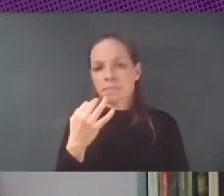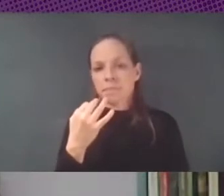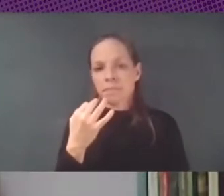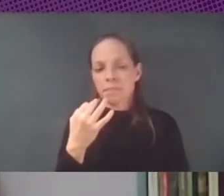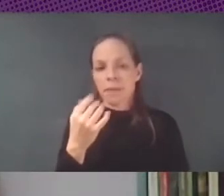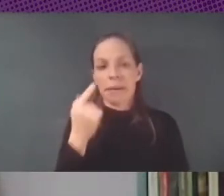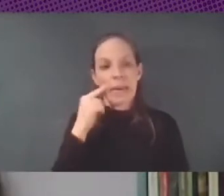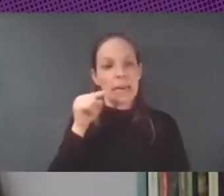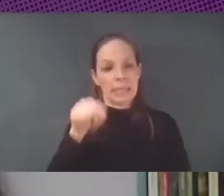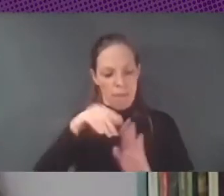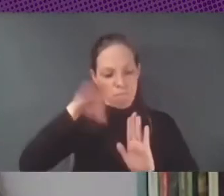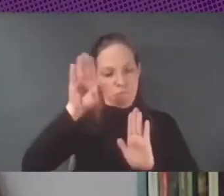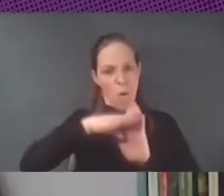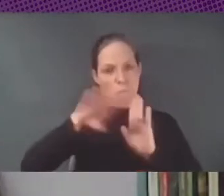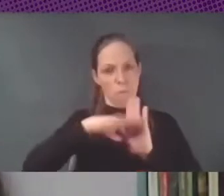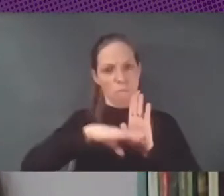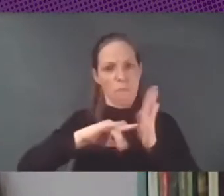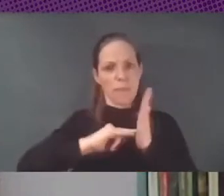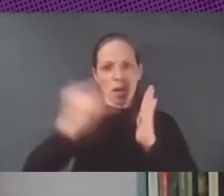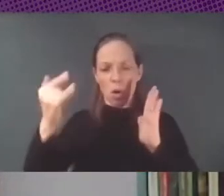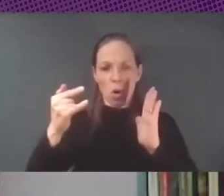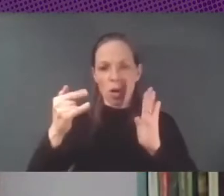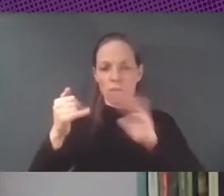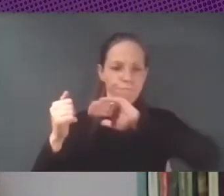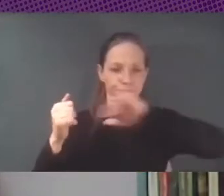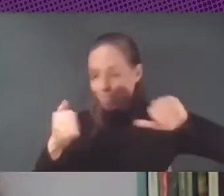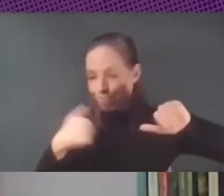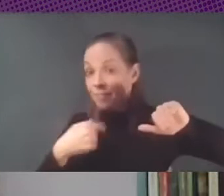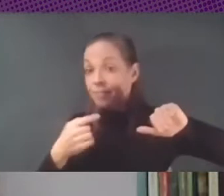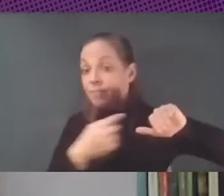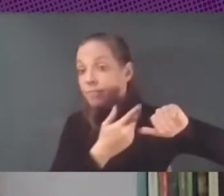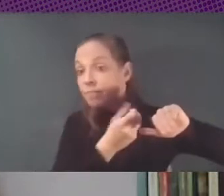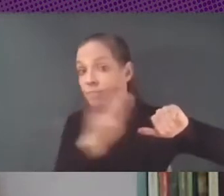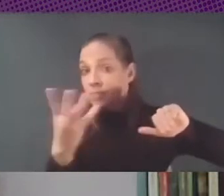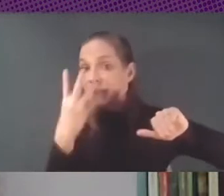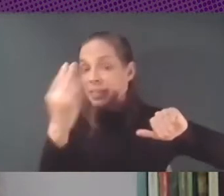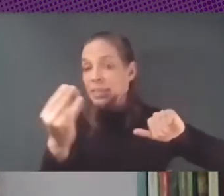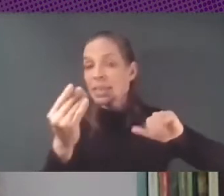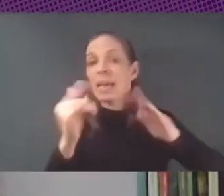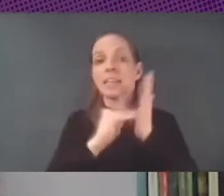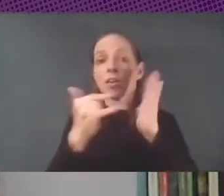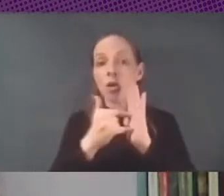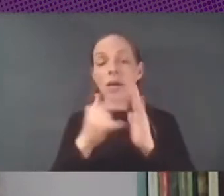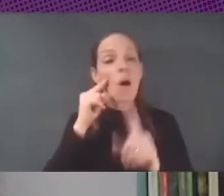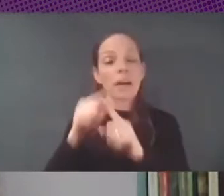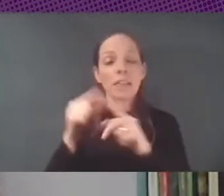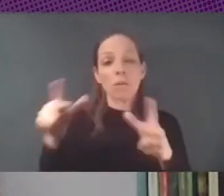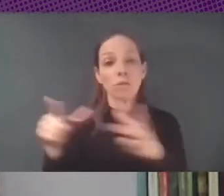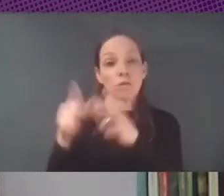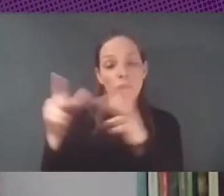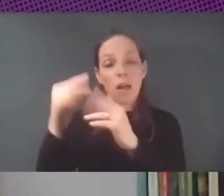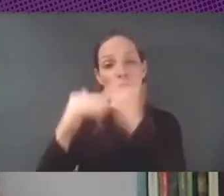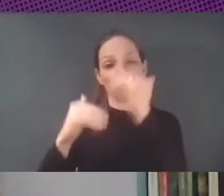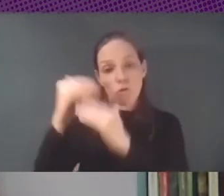tecnológico para comprender que las tecnologías están socialmente construidas y que responden a intereses en el caso de las